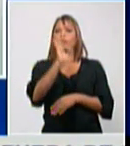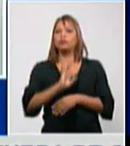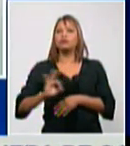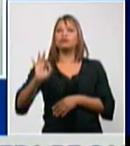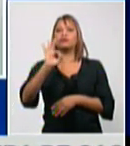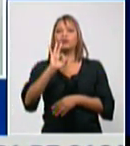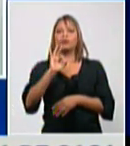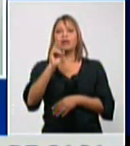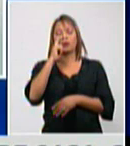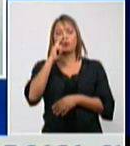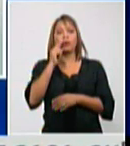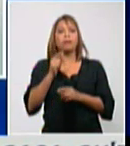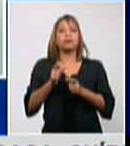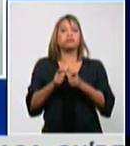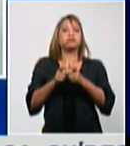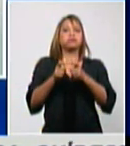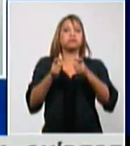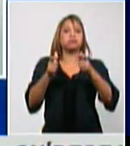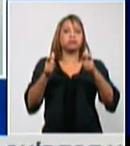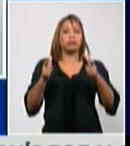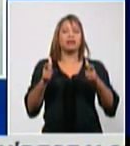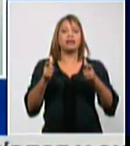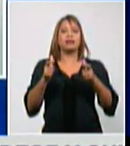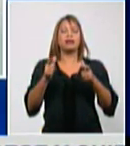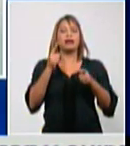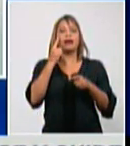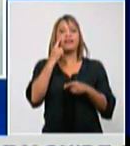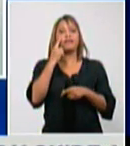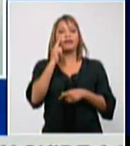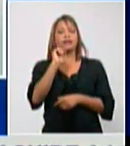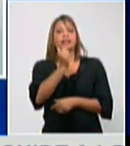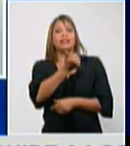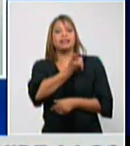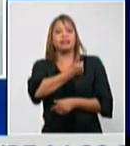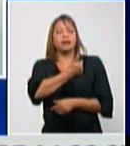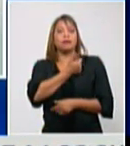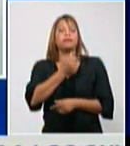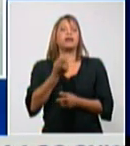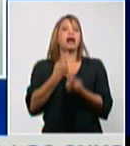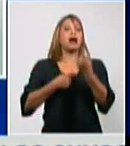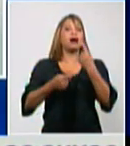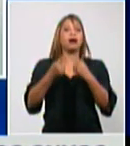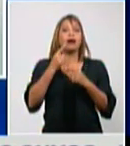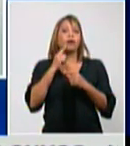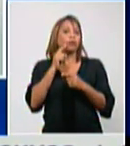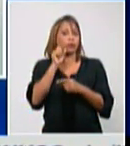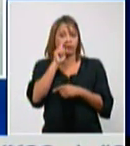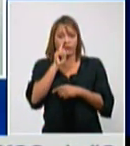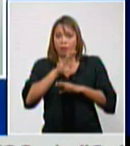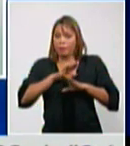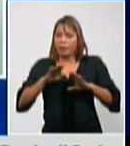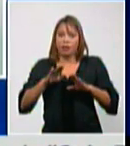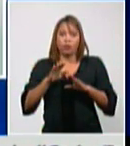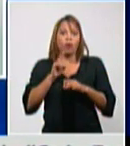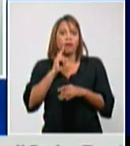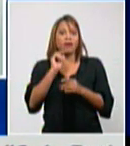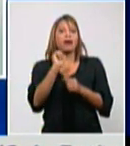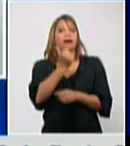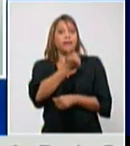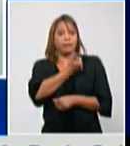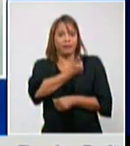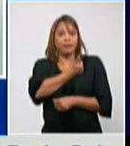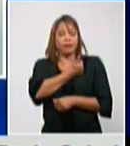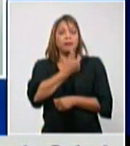incrementarse y como ven diciembre aún sin terminar es la cifra más elevada de